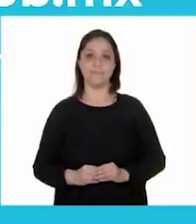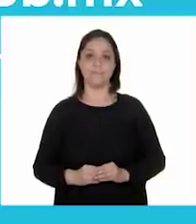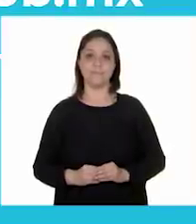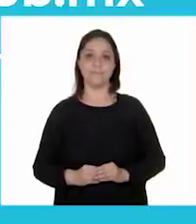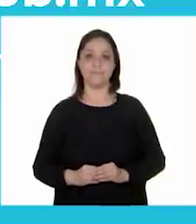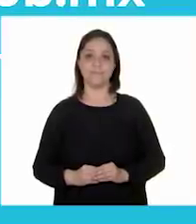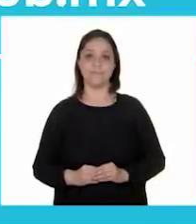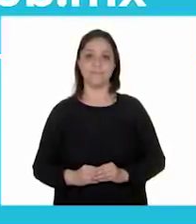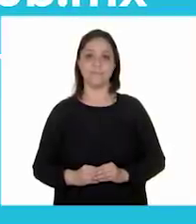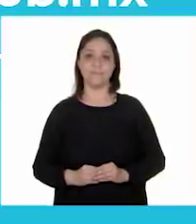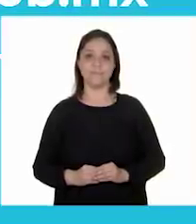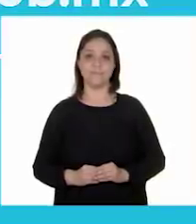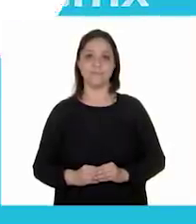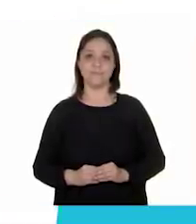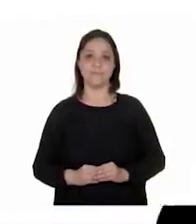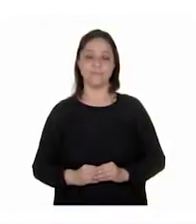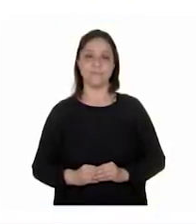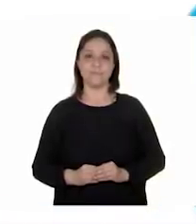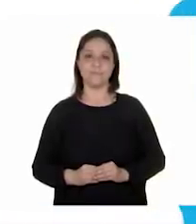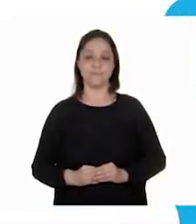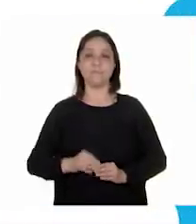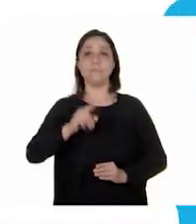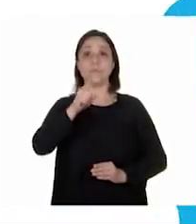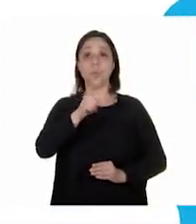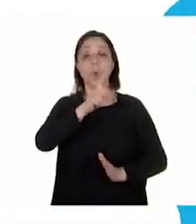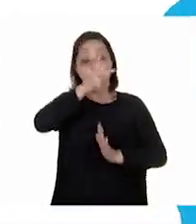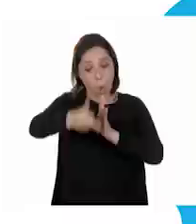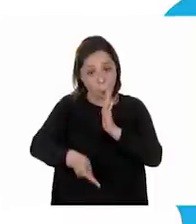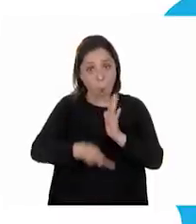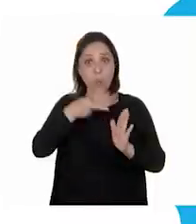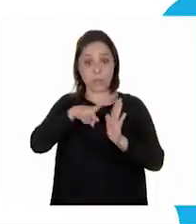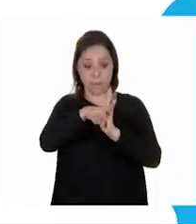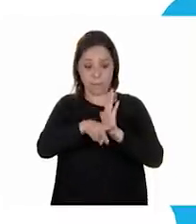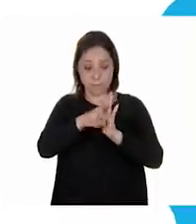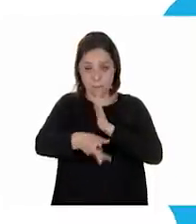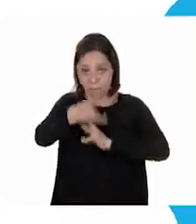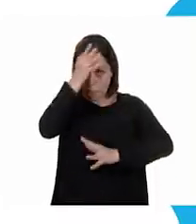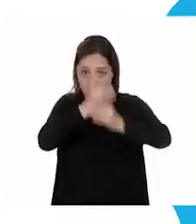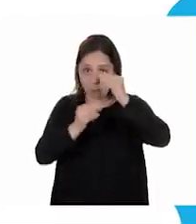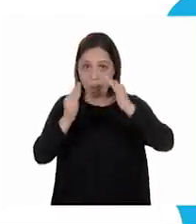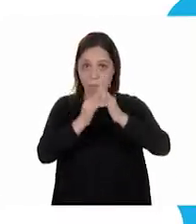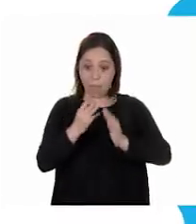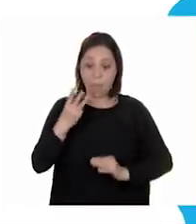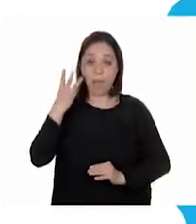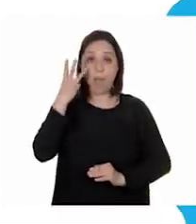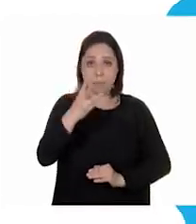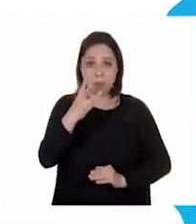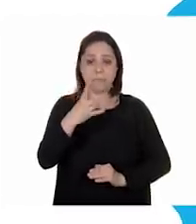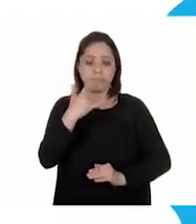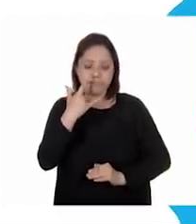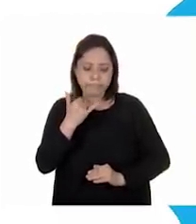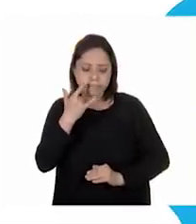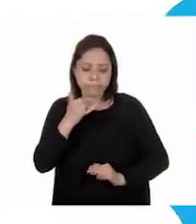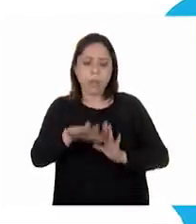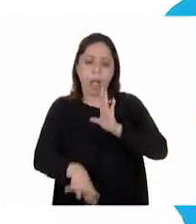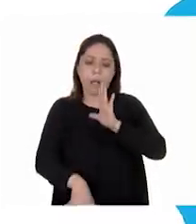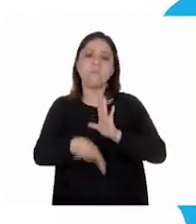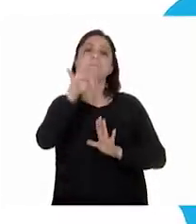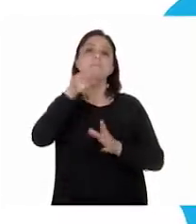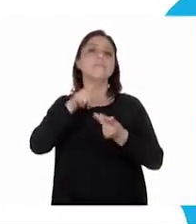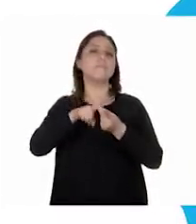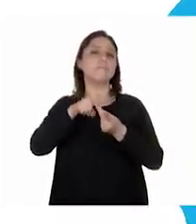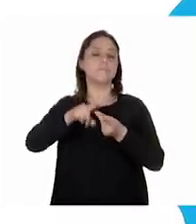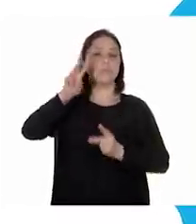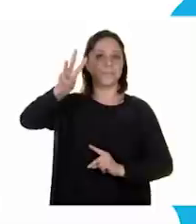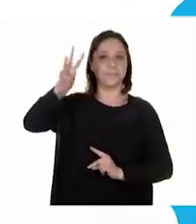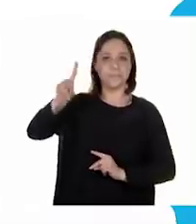.mx. Si quieres volver a ver los programas de Aprende en Casa 3, los puedes encontrar en